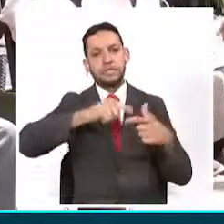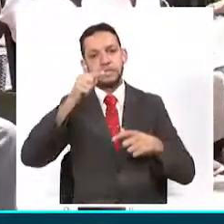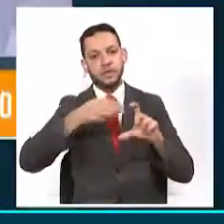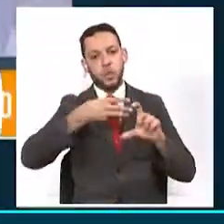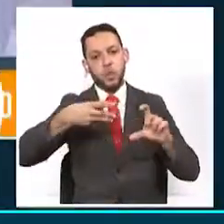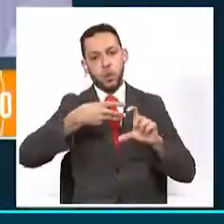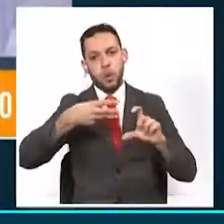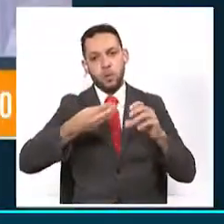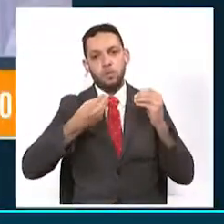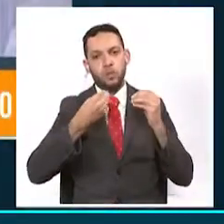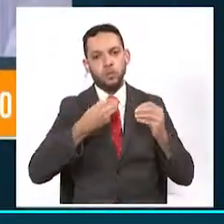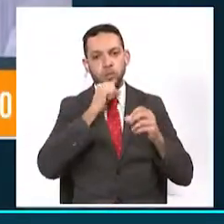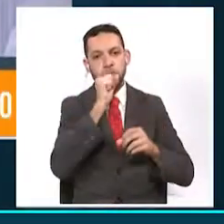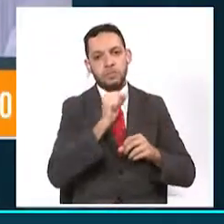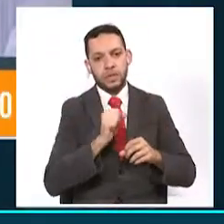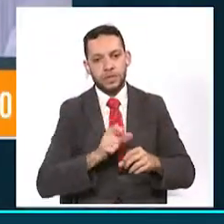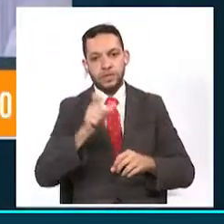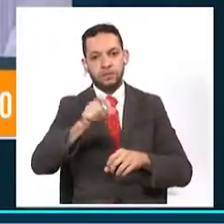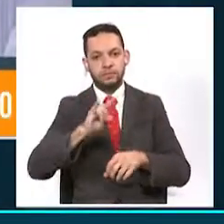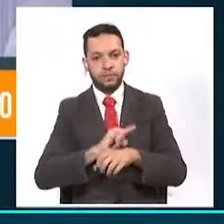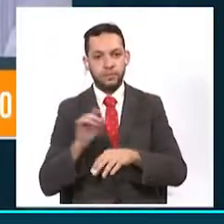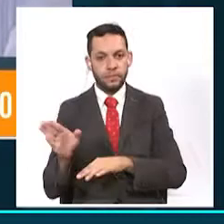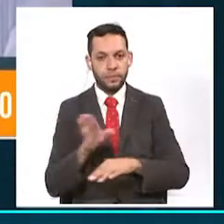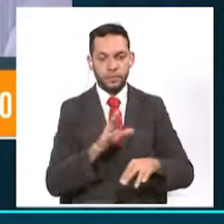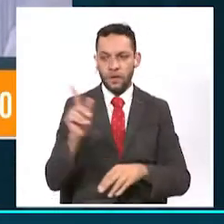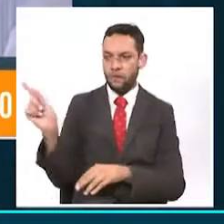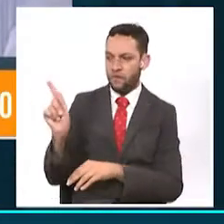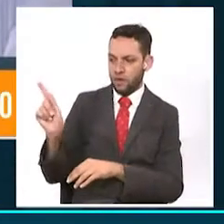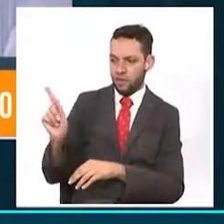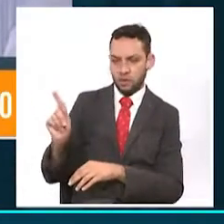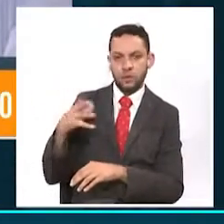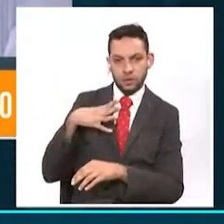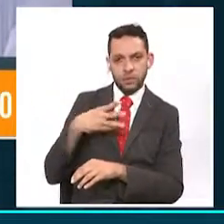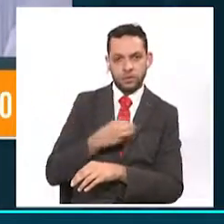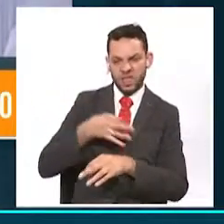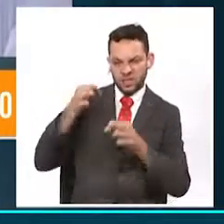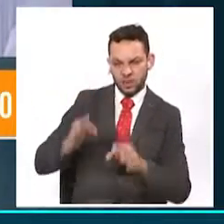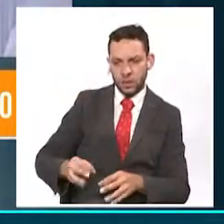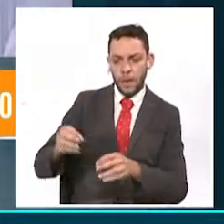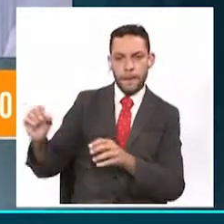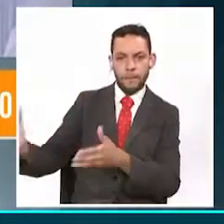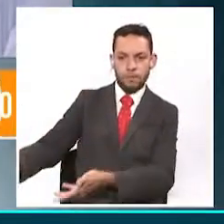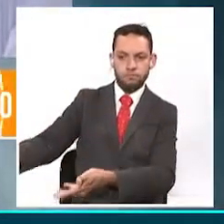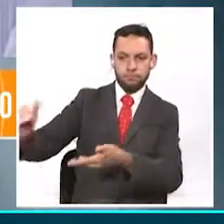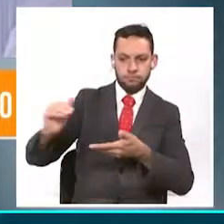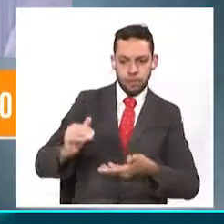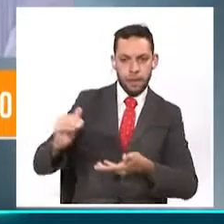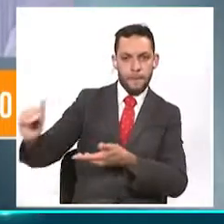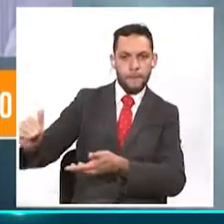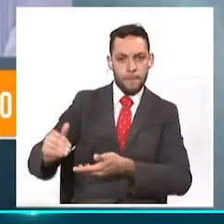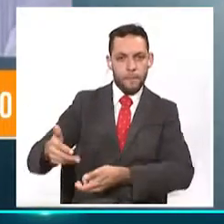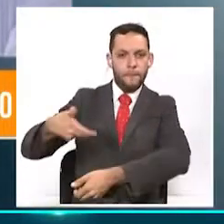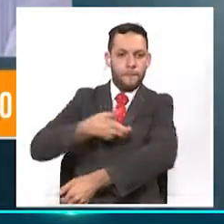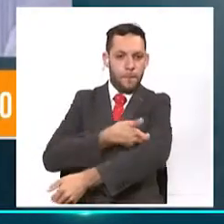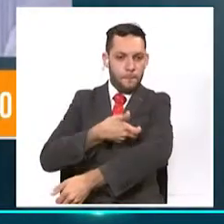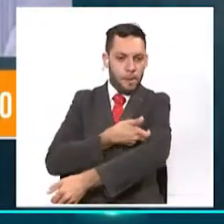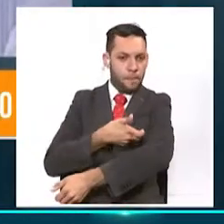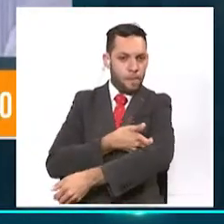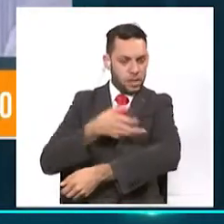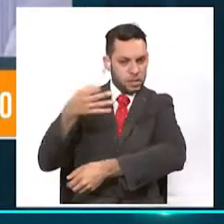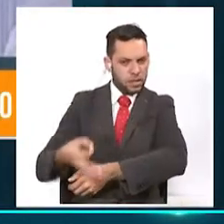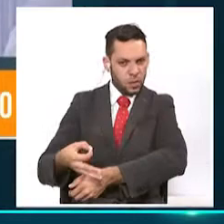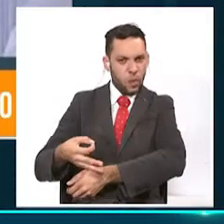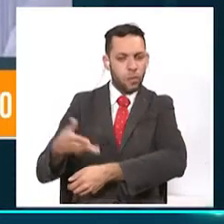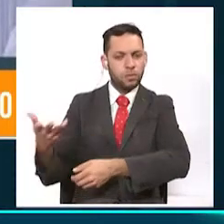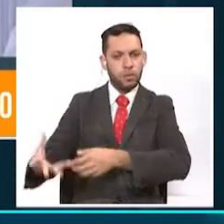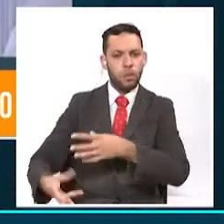envejecimiento. Ya para el mes de febrero podemos tener las primeras dosis en este departamento que cuenta con